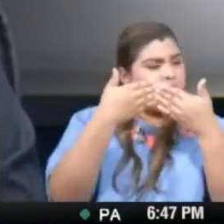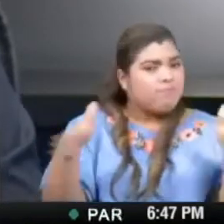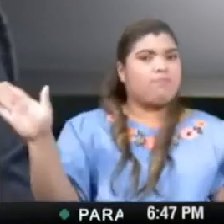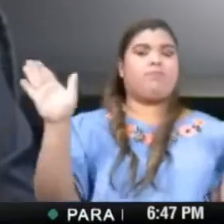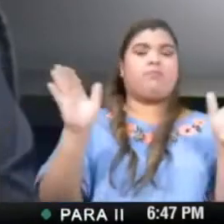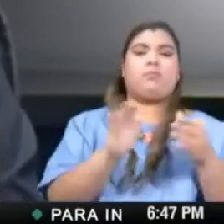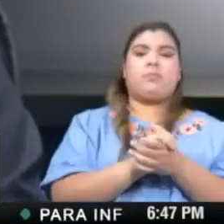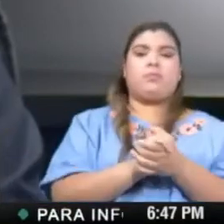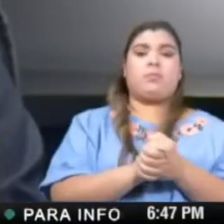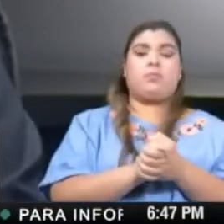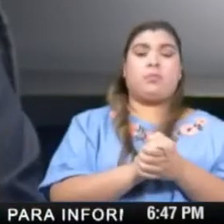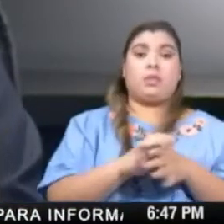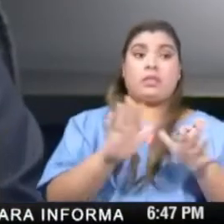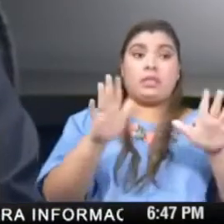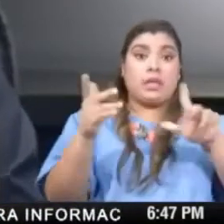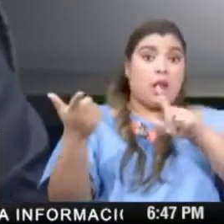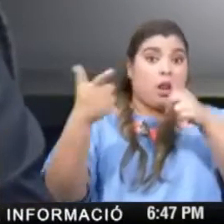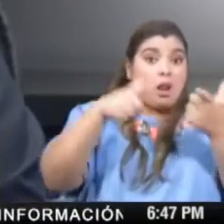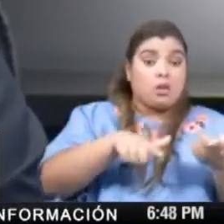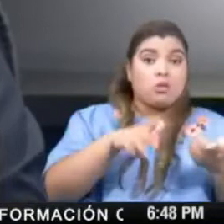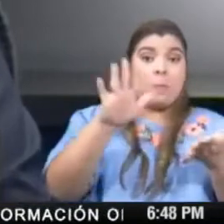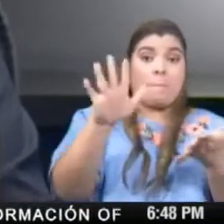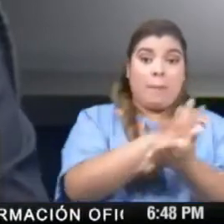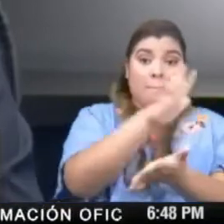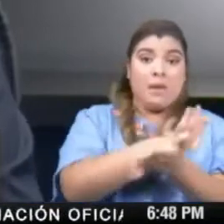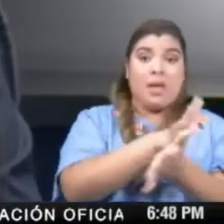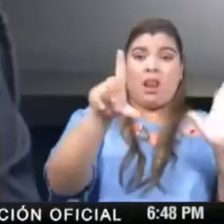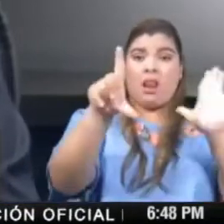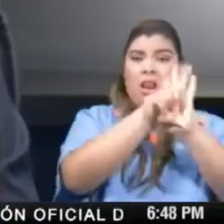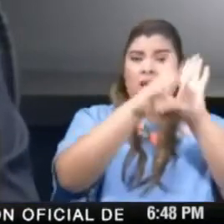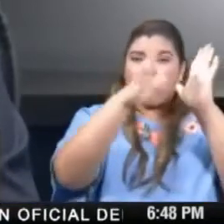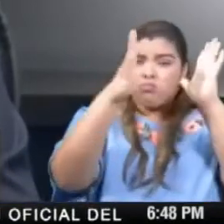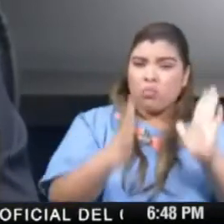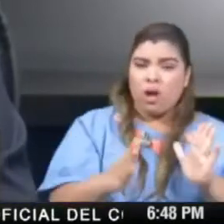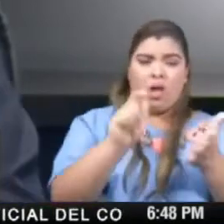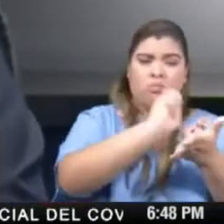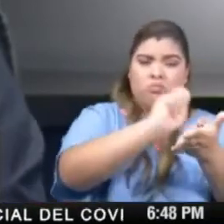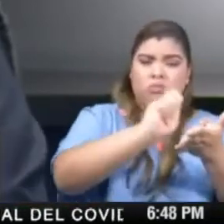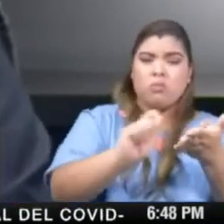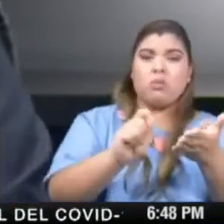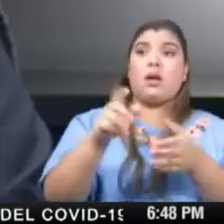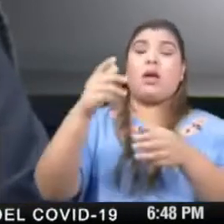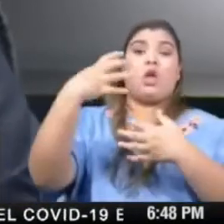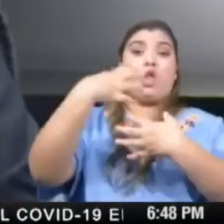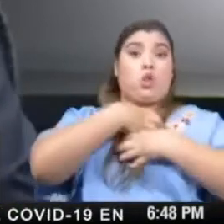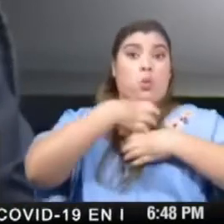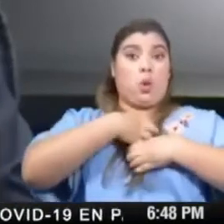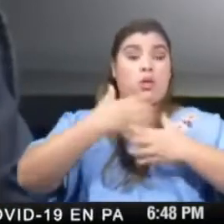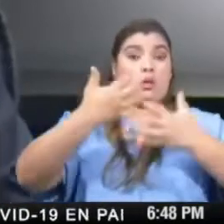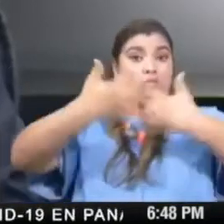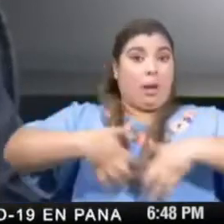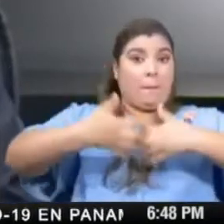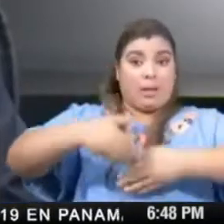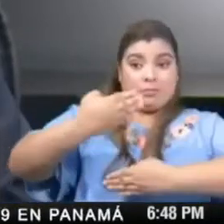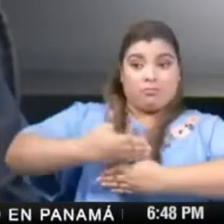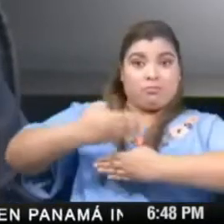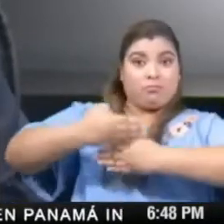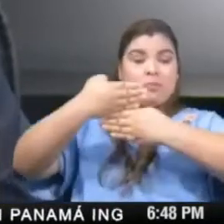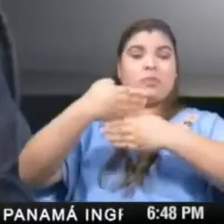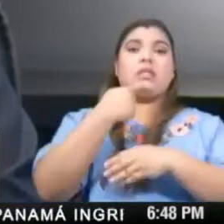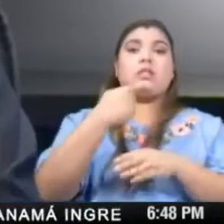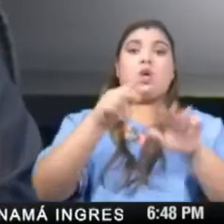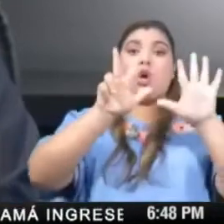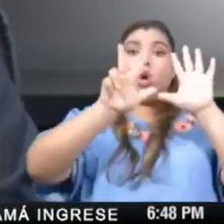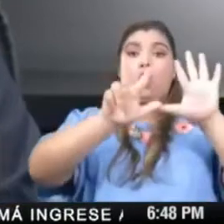terminemos los procesos legales con el contratista de 84 camas de